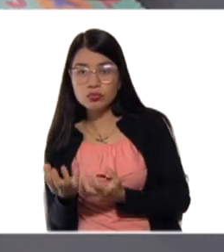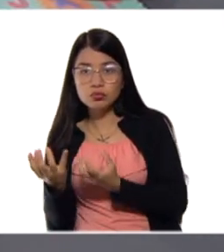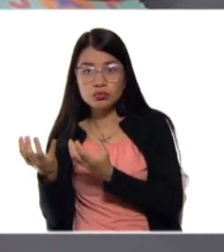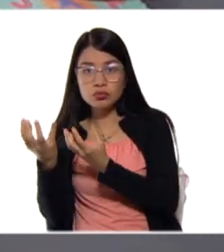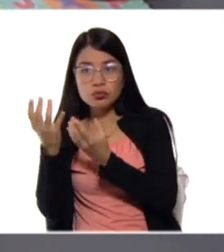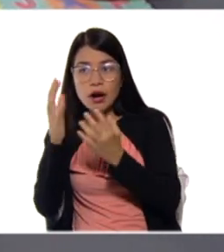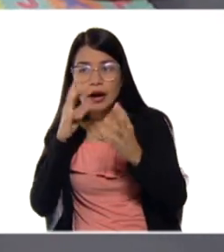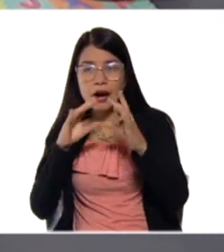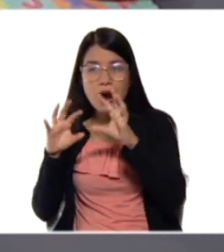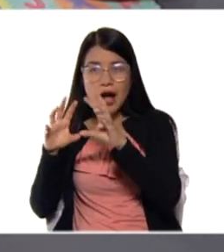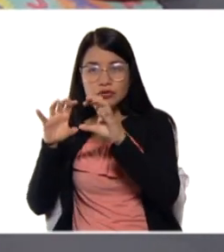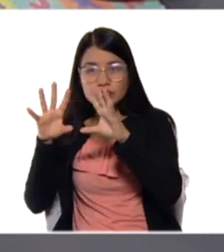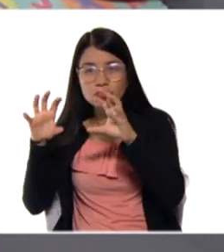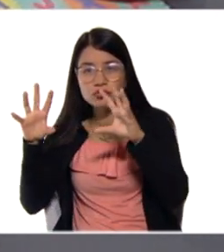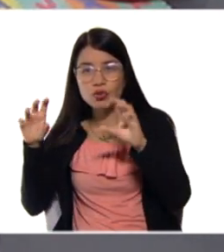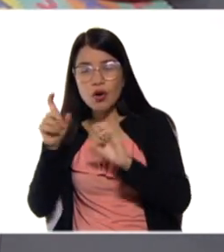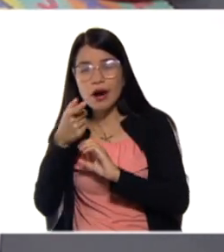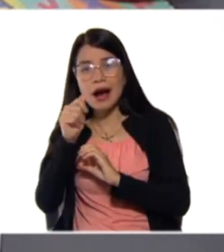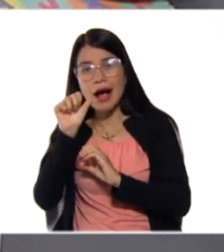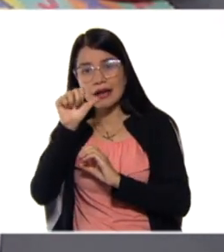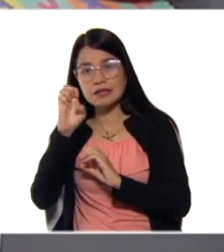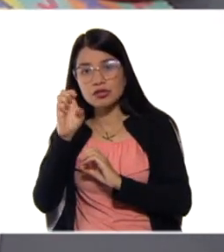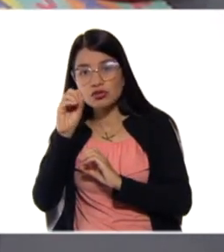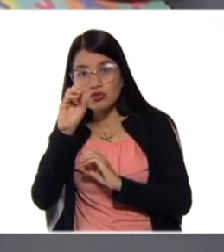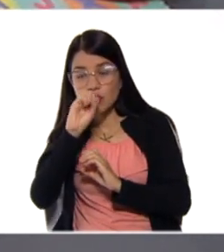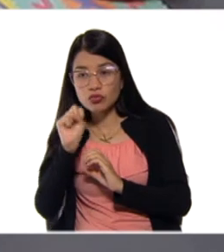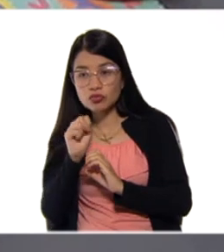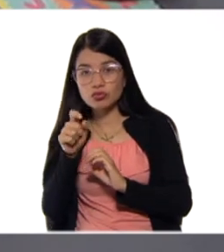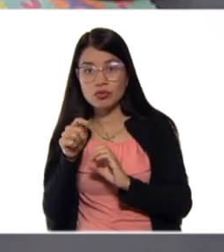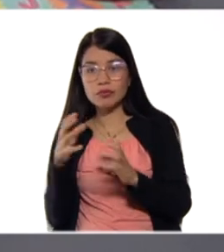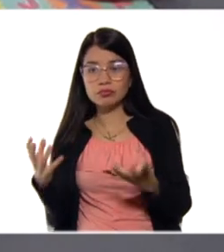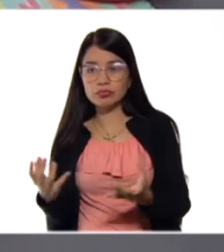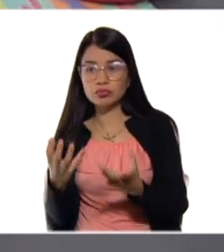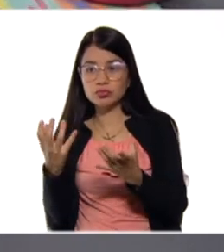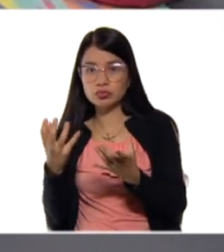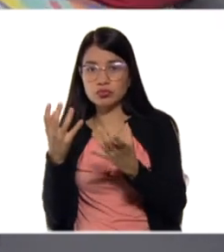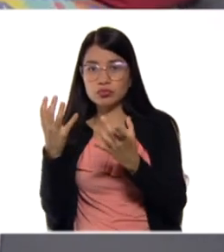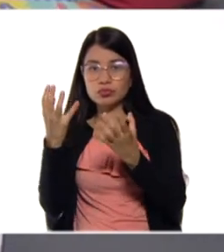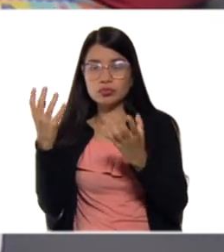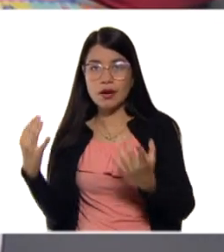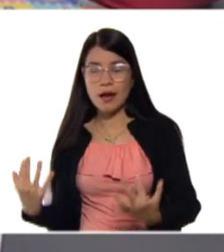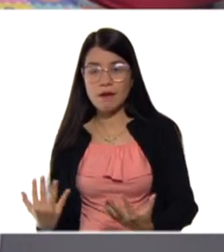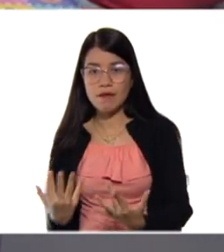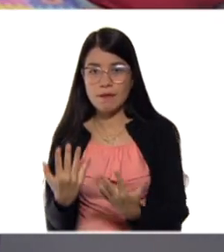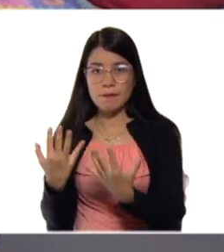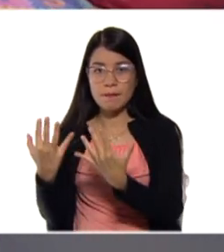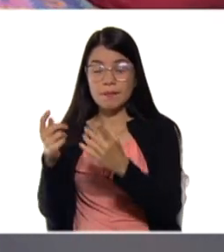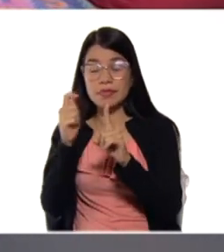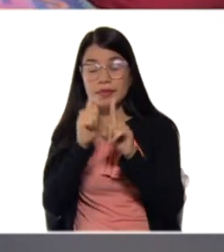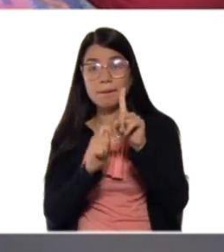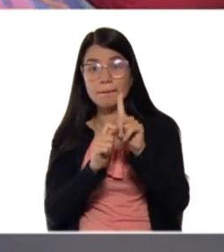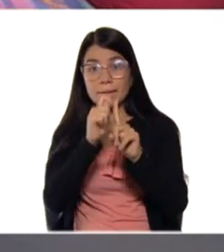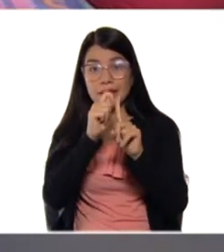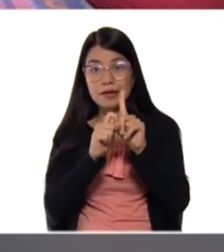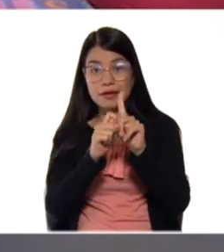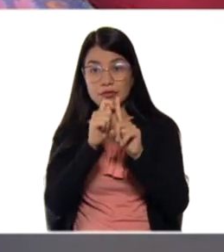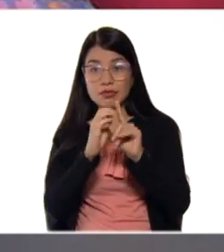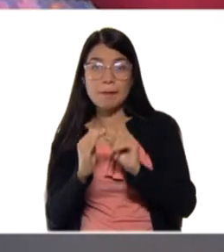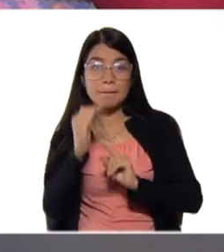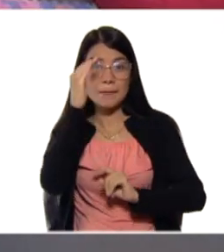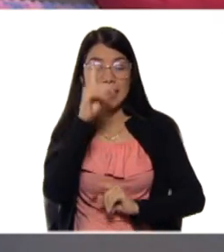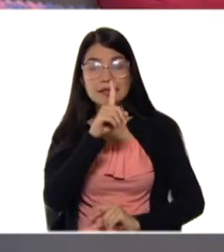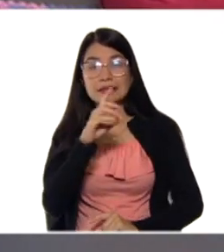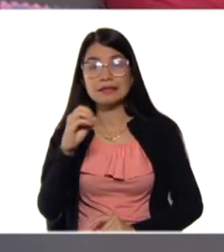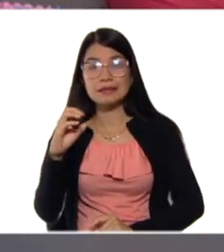se da de manera natural y bajo los criterios de temperatura. Esa la mayor a 100